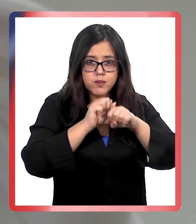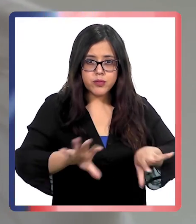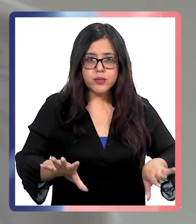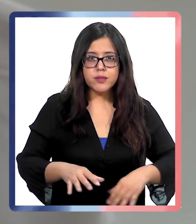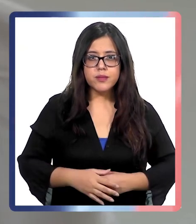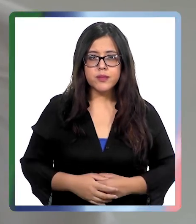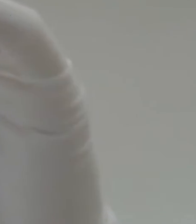COVID-19.